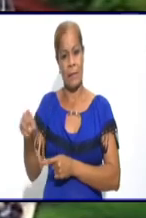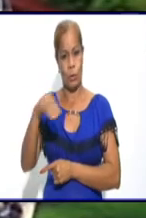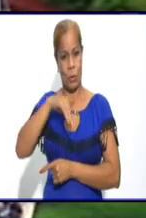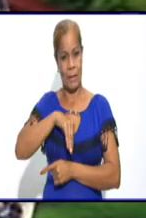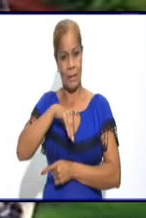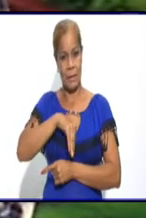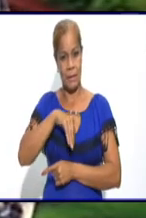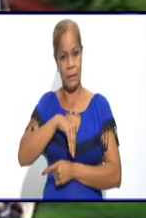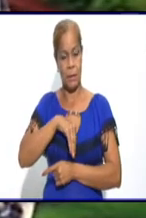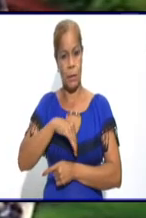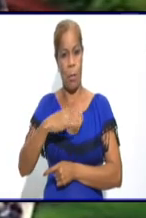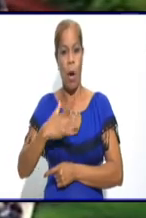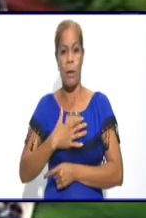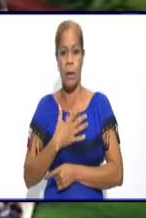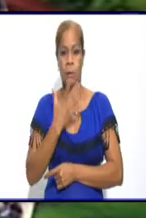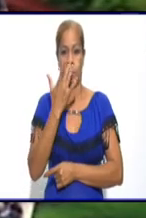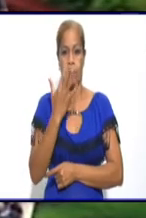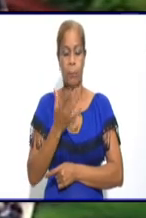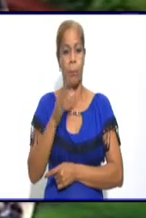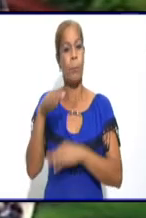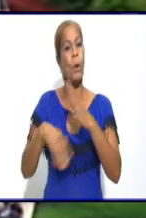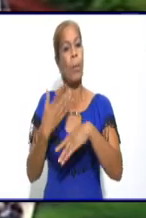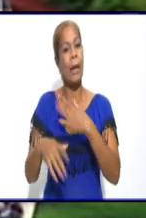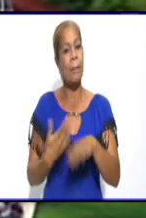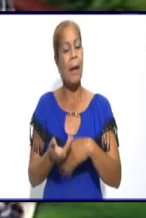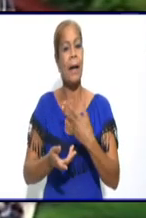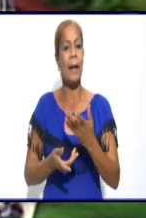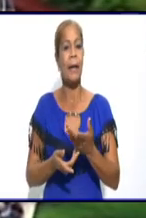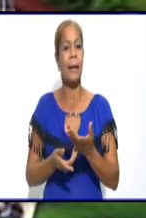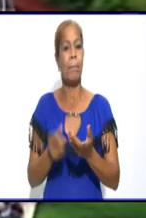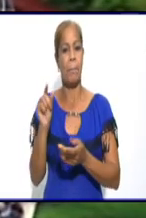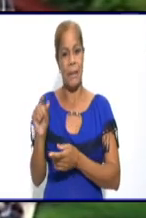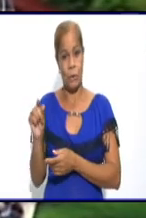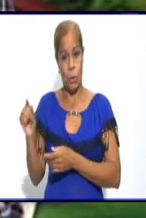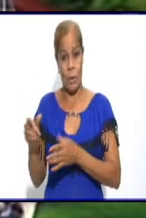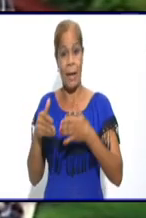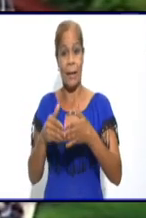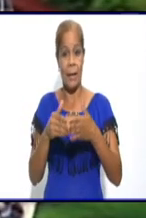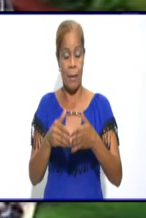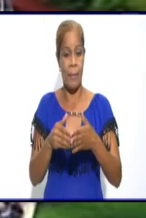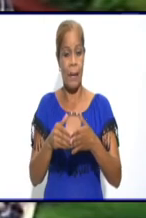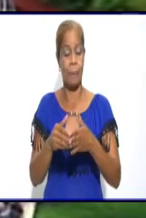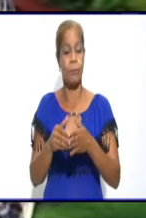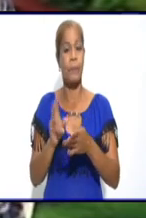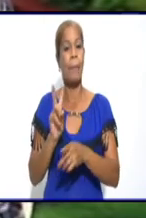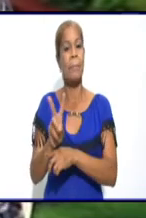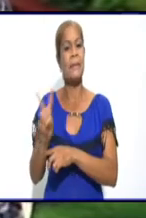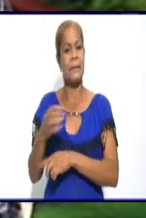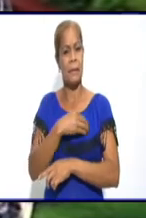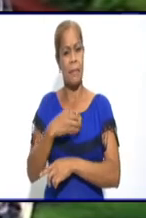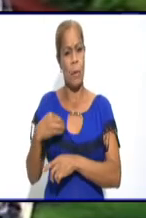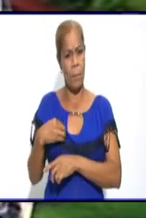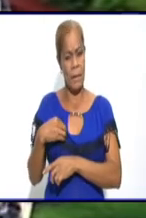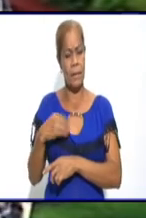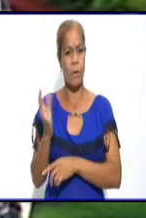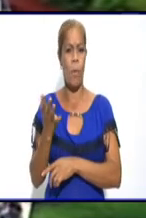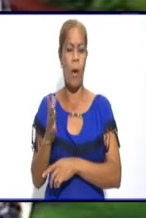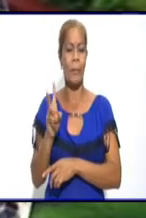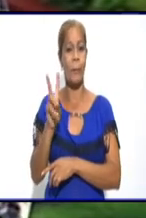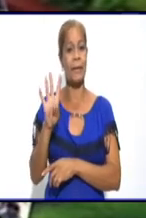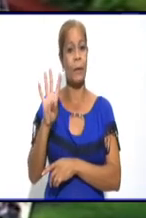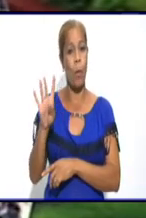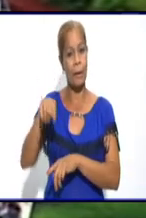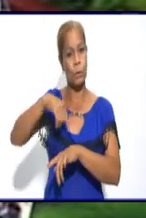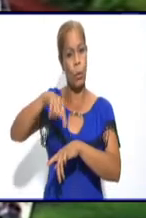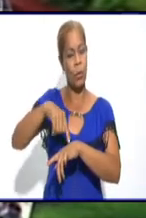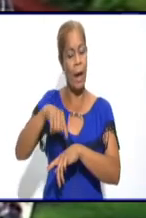a través de la pesquisa, más de un 60% de la población granmense fue pesquisada en las últimas 24 horas. ¿Estos datos de